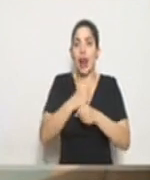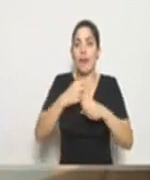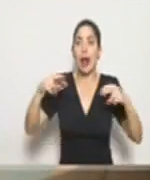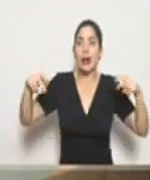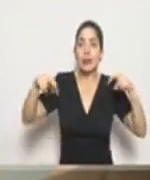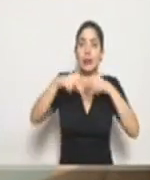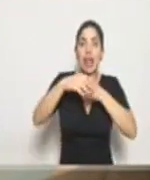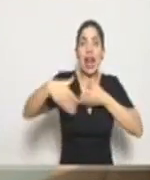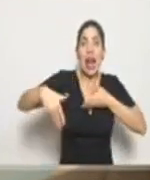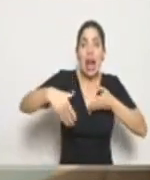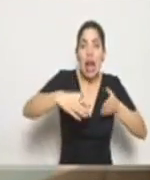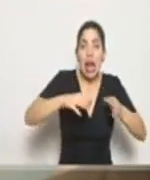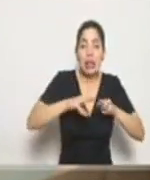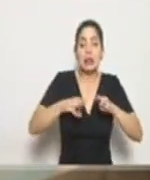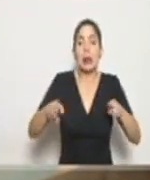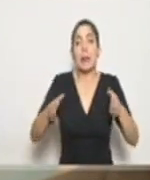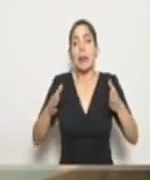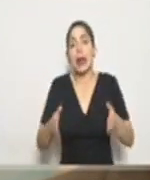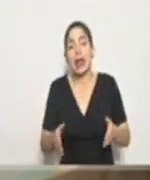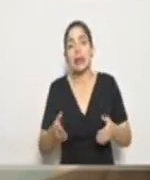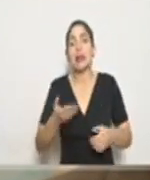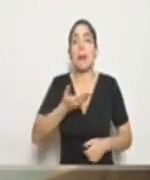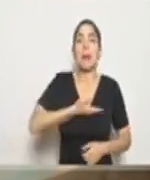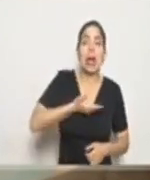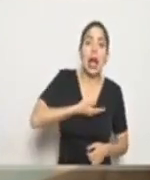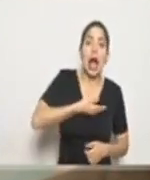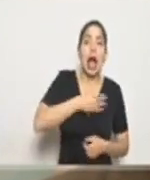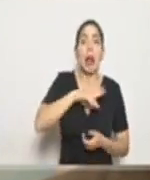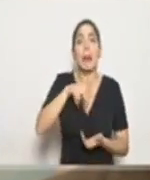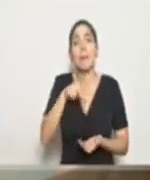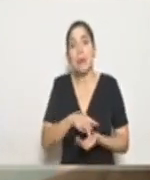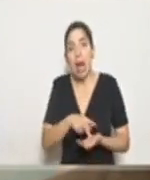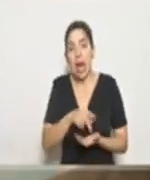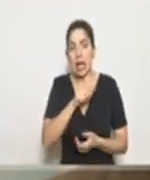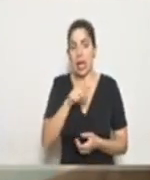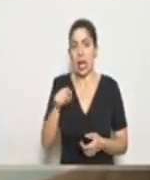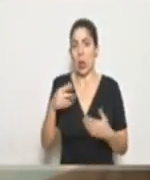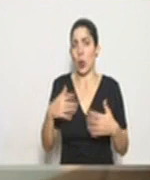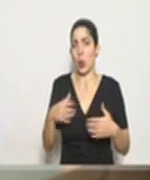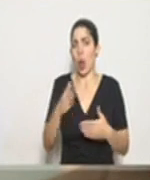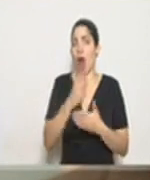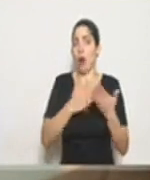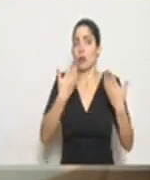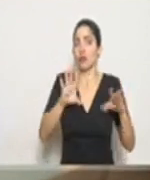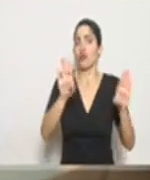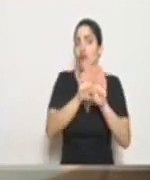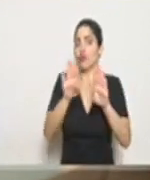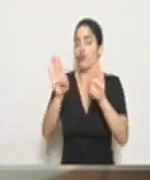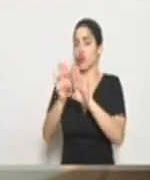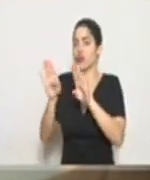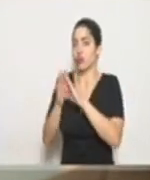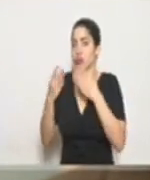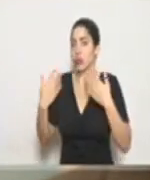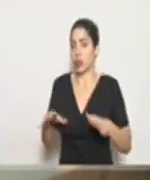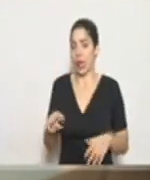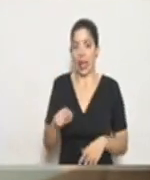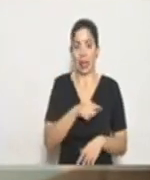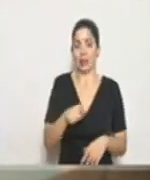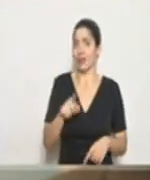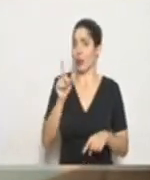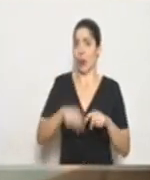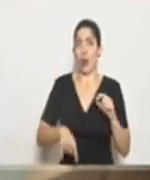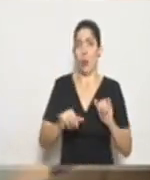en la calle, en mesitas, en los mercados, en los parques, incluso algunos de estos ya han sido cerrados y no pueden